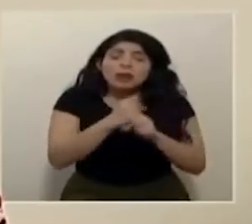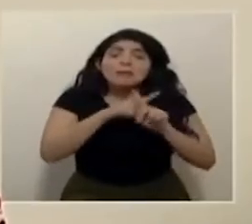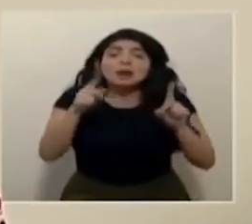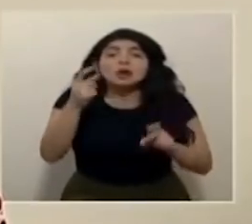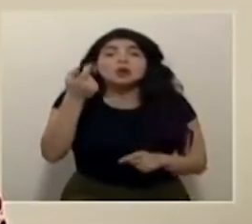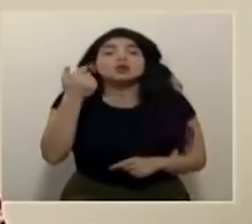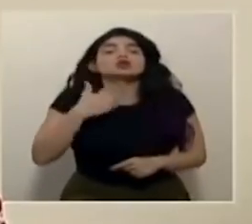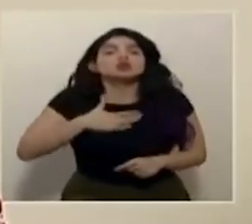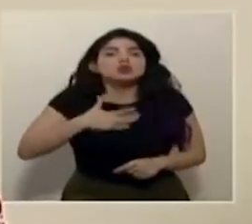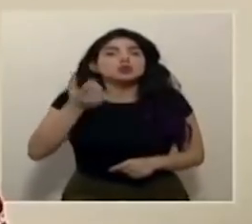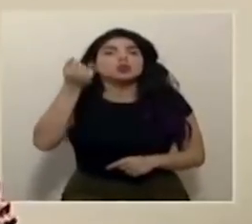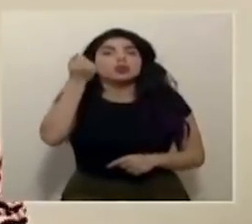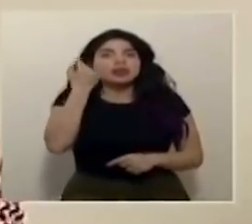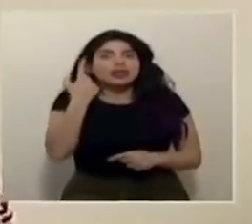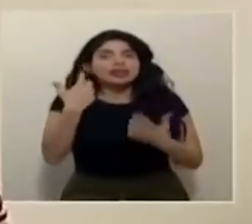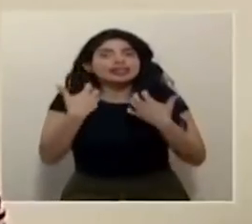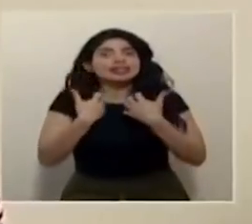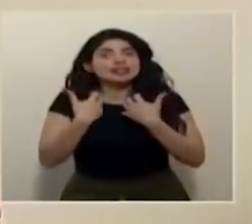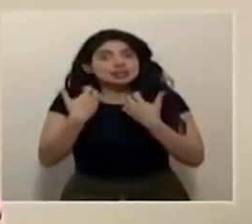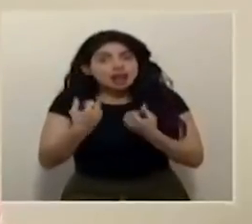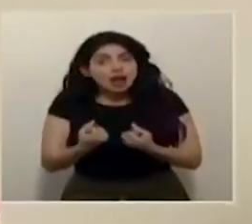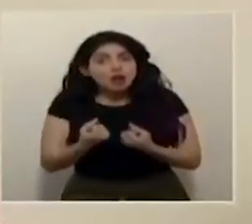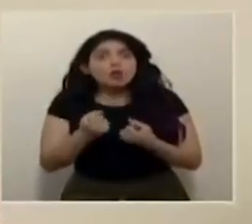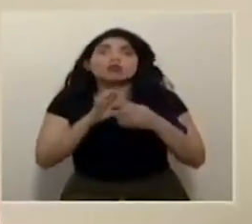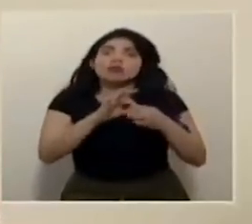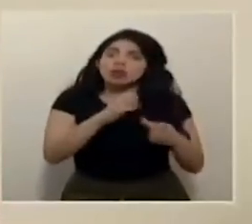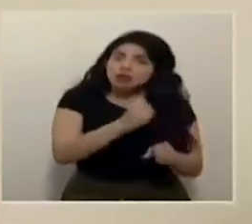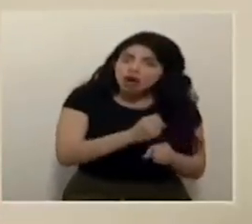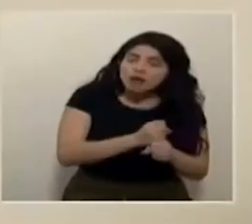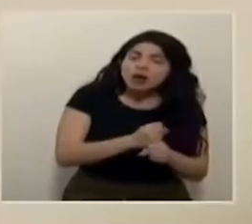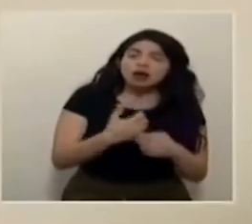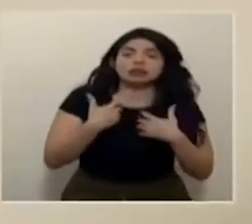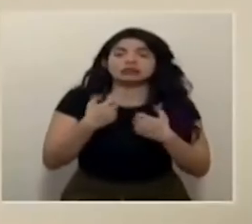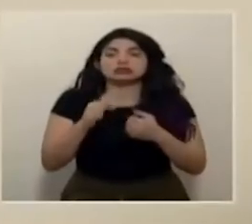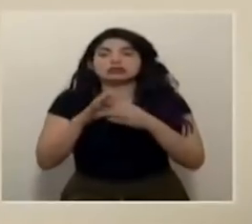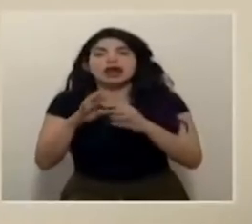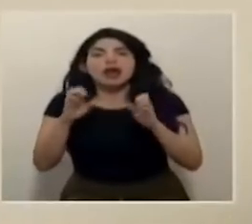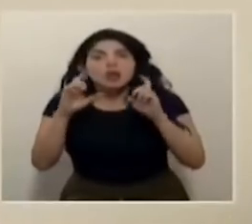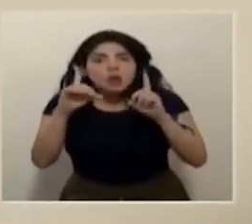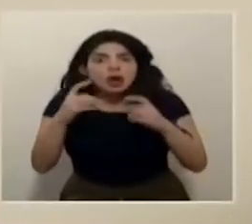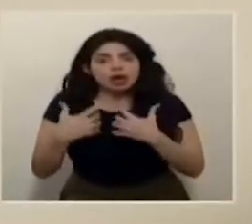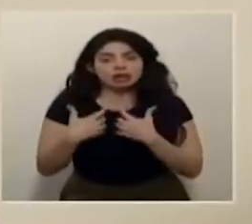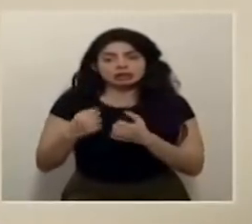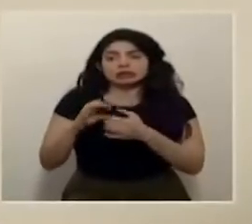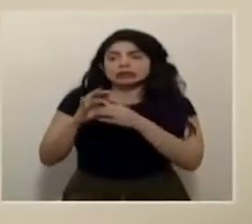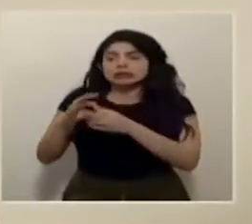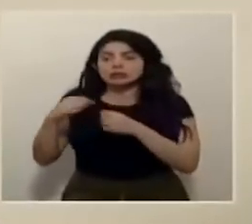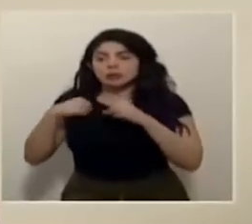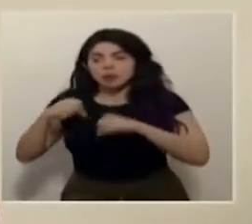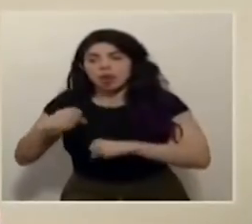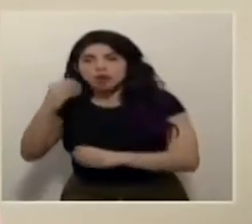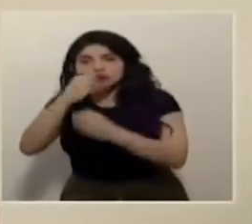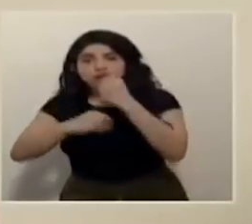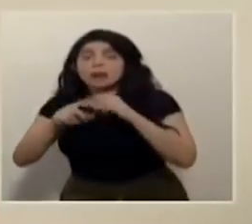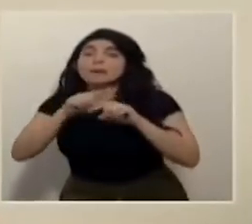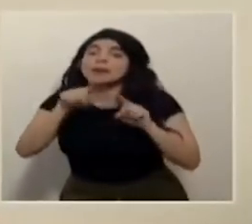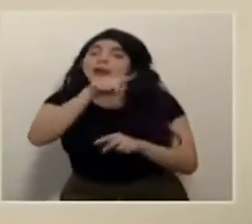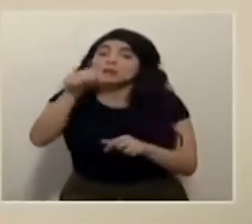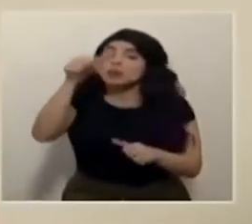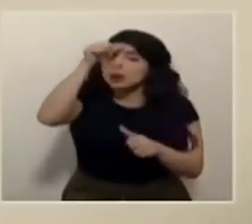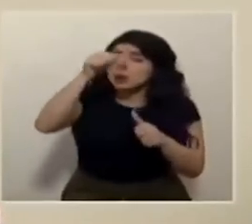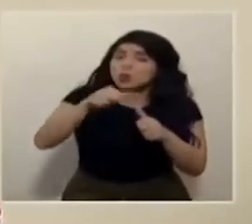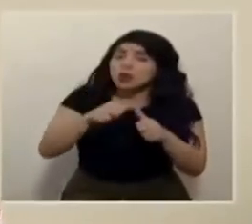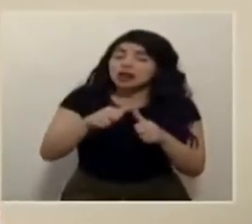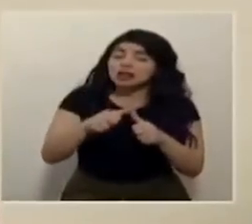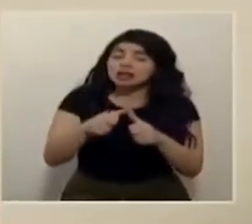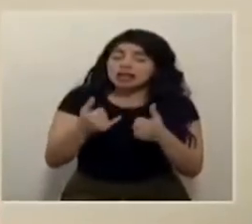y yo entiendo que la salud tiene que ver con trabajo, tiene que ver con educación, tiene que ver con la capacidad de alimentarse, pero recordemos que aquí lo que